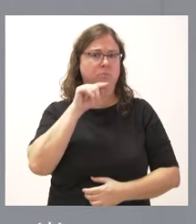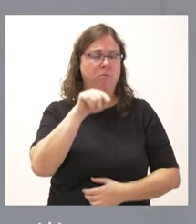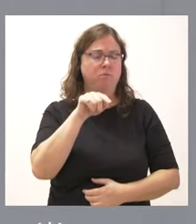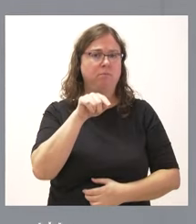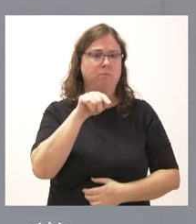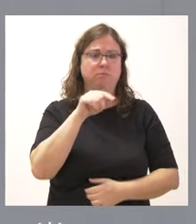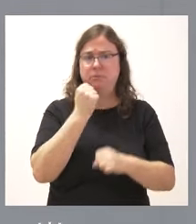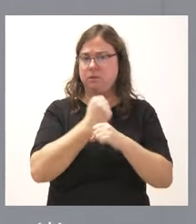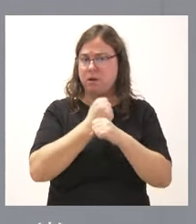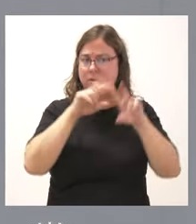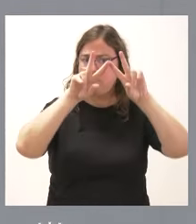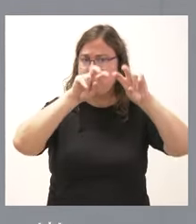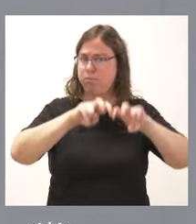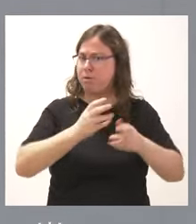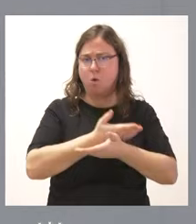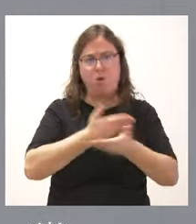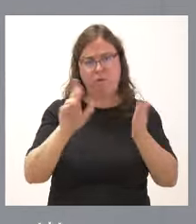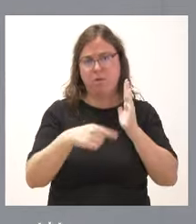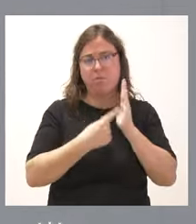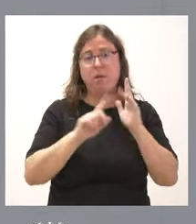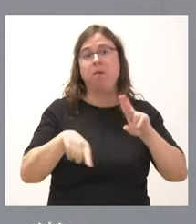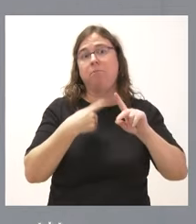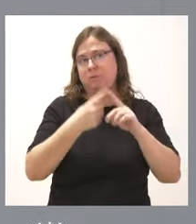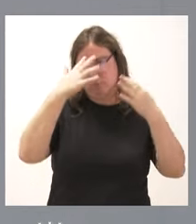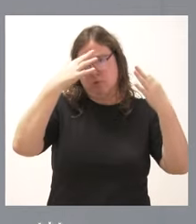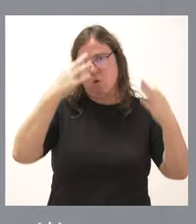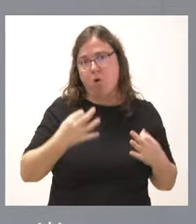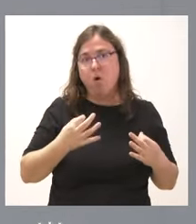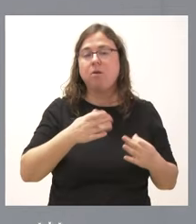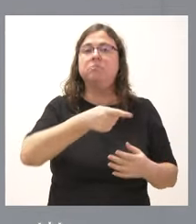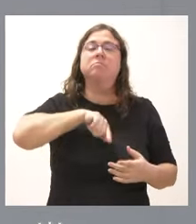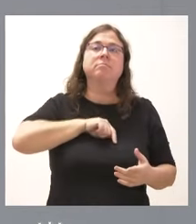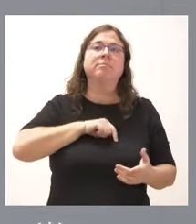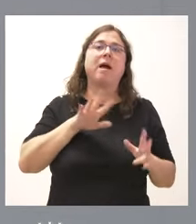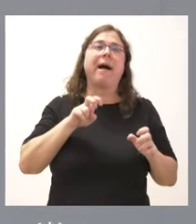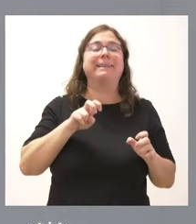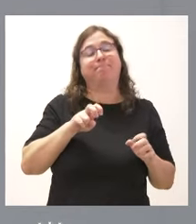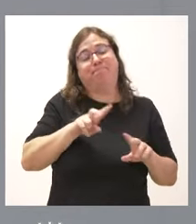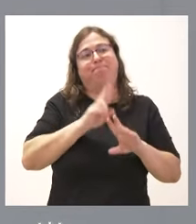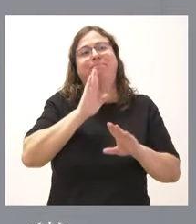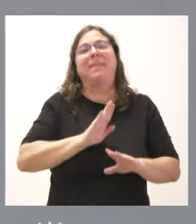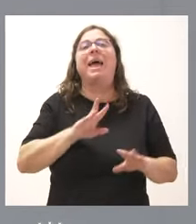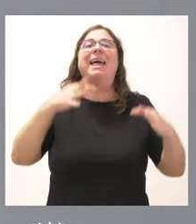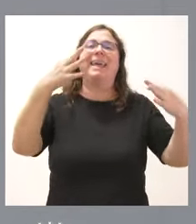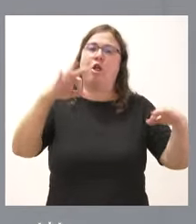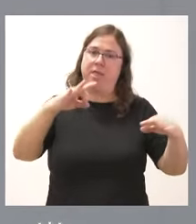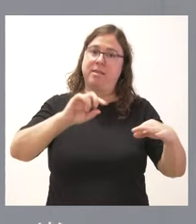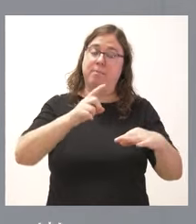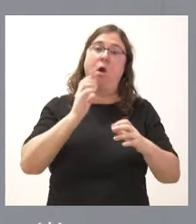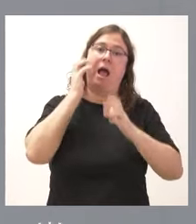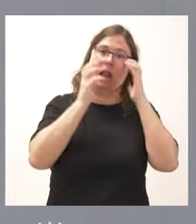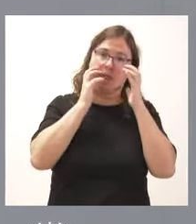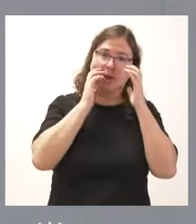tarea de investigación. Y, por último, como es natural, inicialmente existe la presunción de inocencia de los ganaderos,